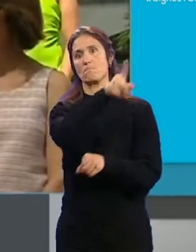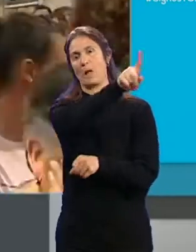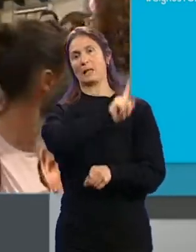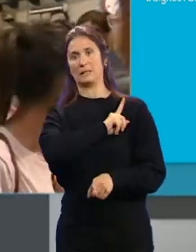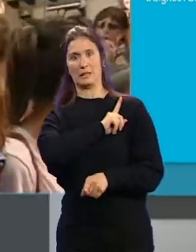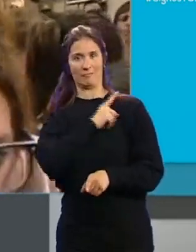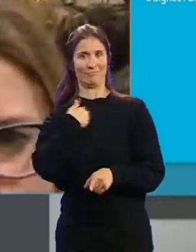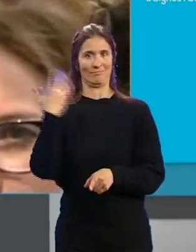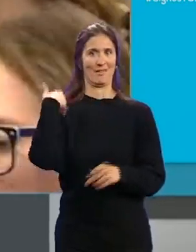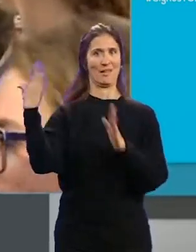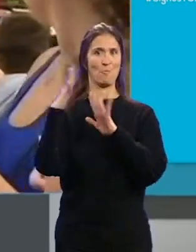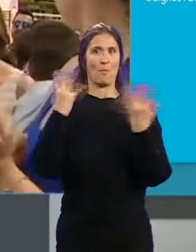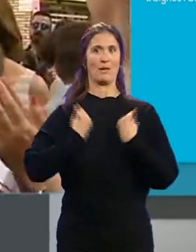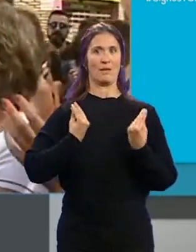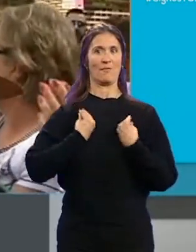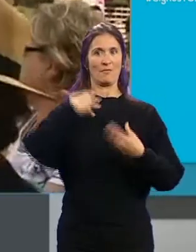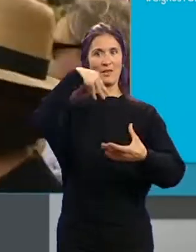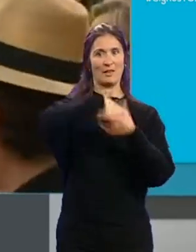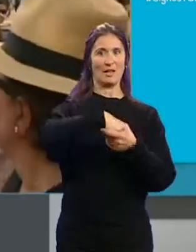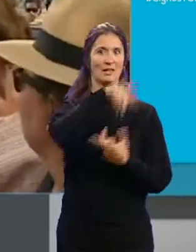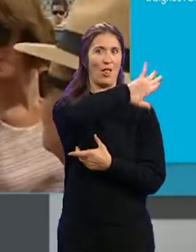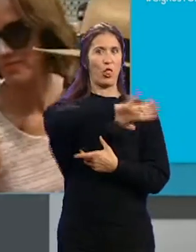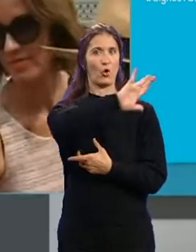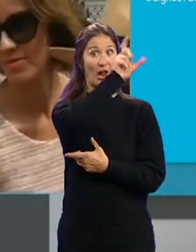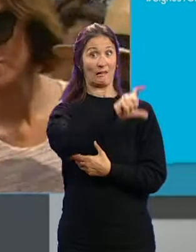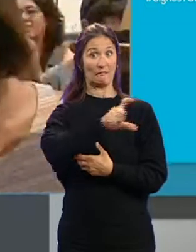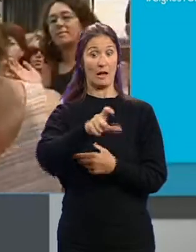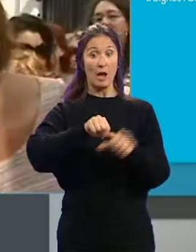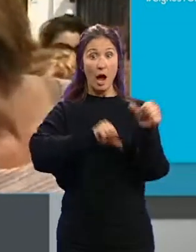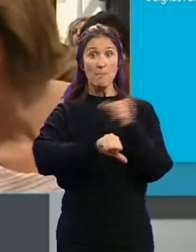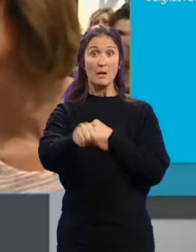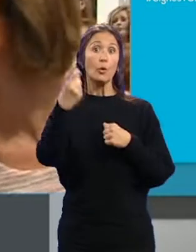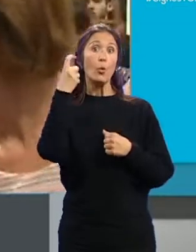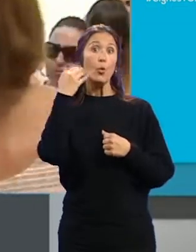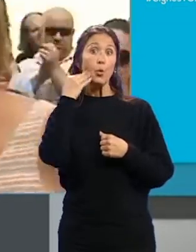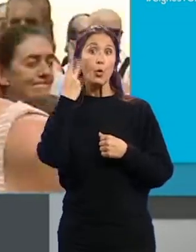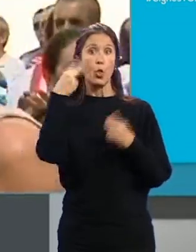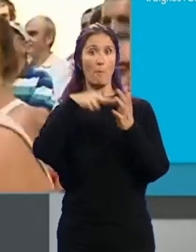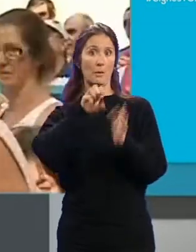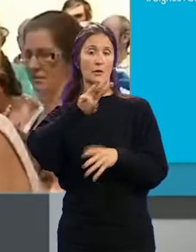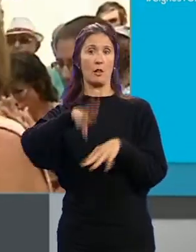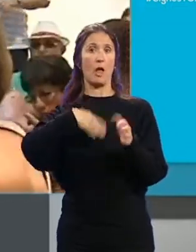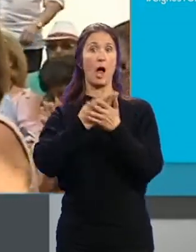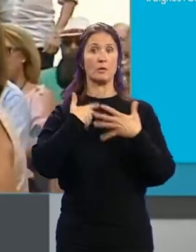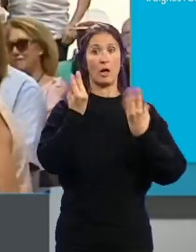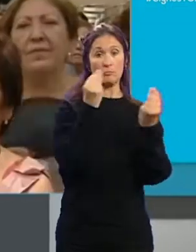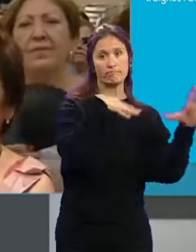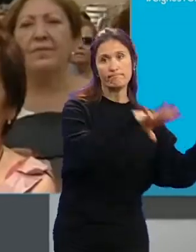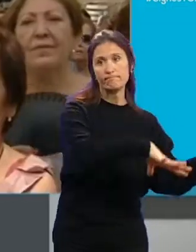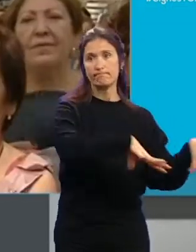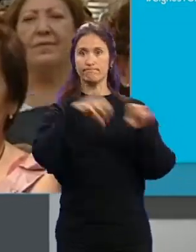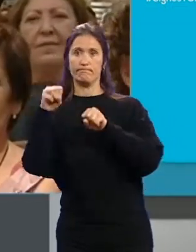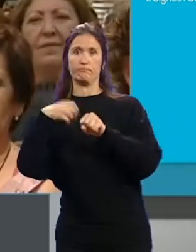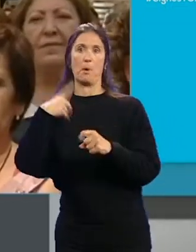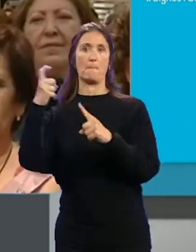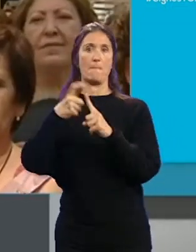expareja... ...durante su convivencia en Carloforte, Italia... ...a partir de junio de 2013... ...hasta que salió con los niños... ...de ese país en mayo